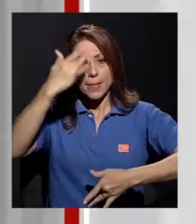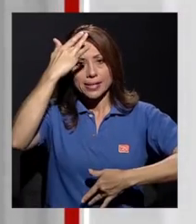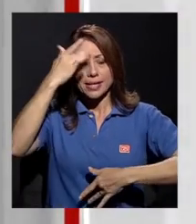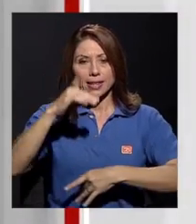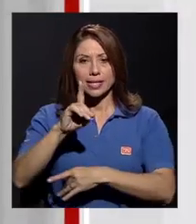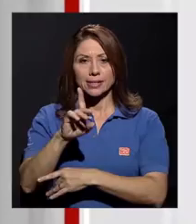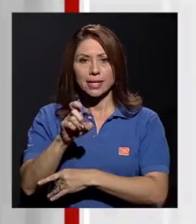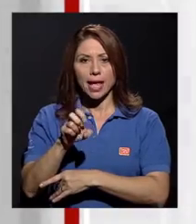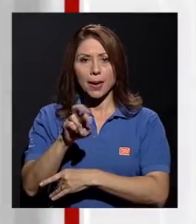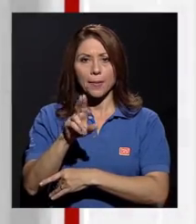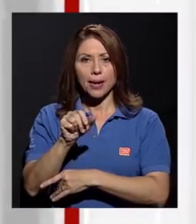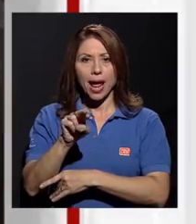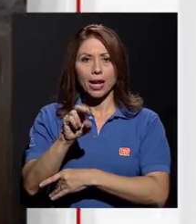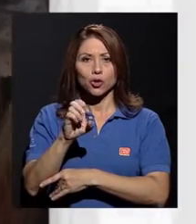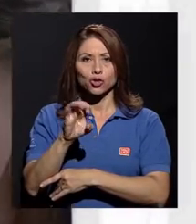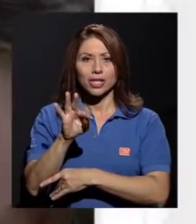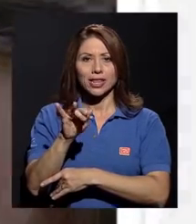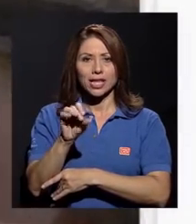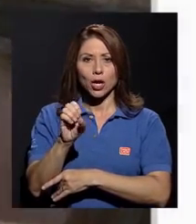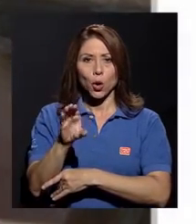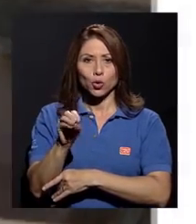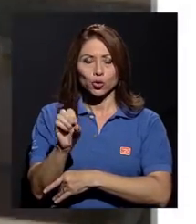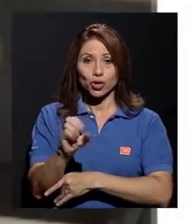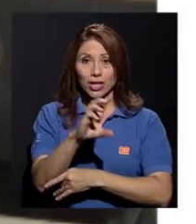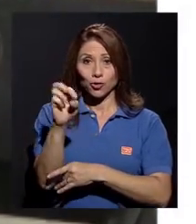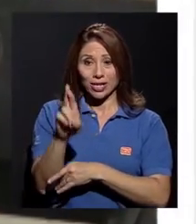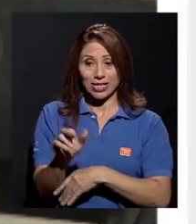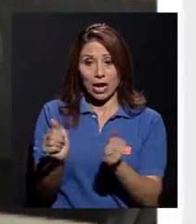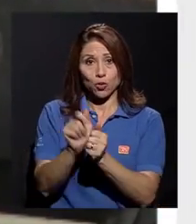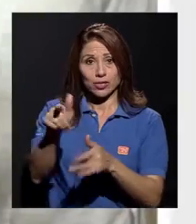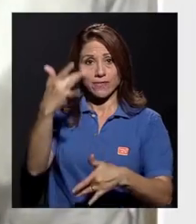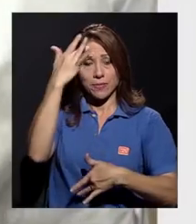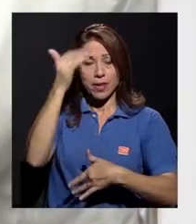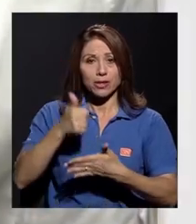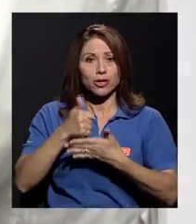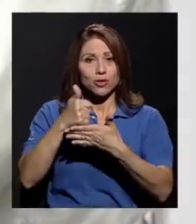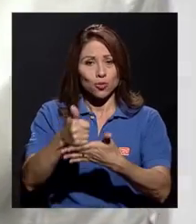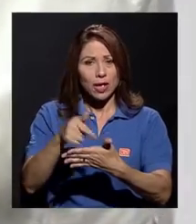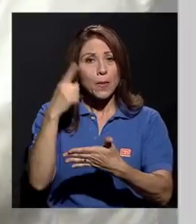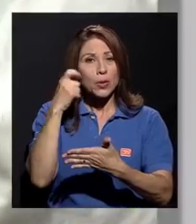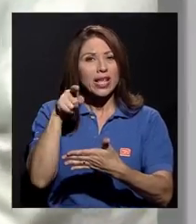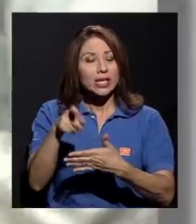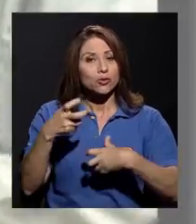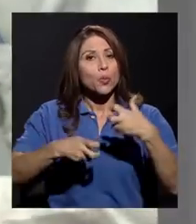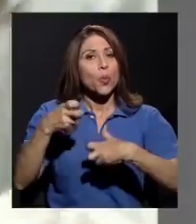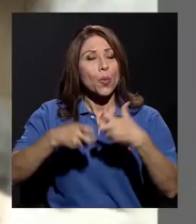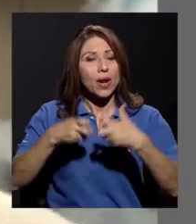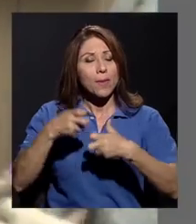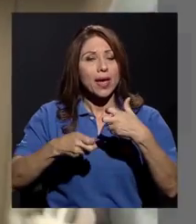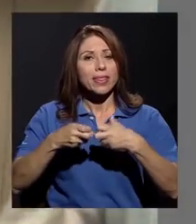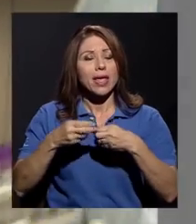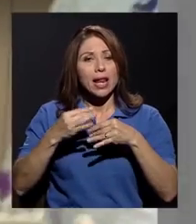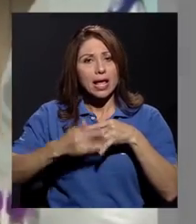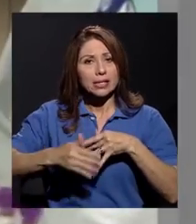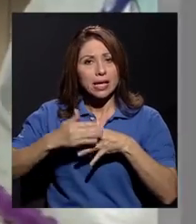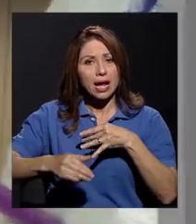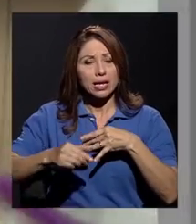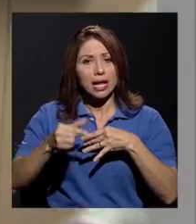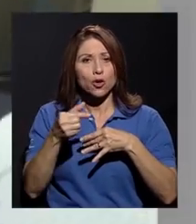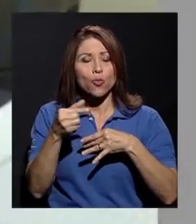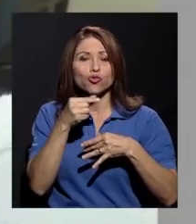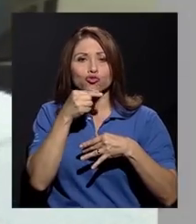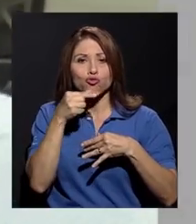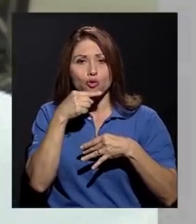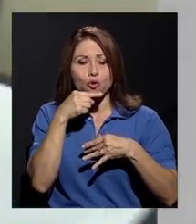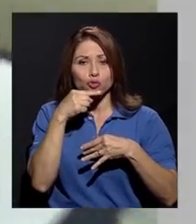ayuda a las personas con depranocitosis, una malformación de los glóbulos rojos de la sangre. Este proyecto ha permitido que el